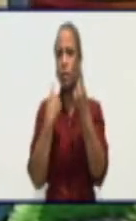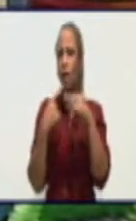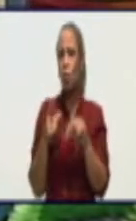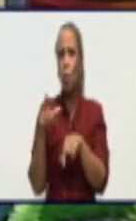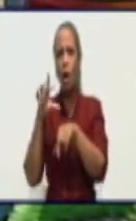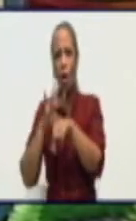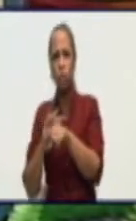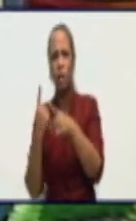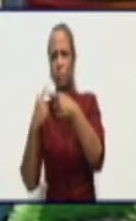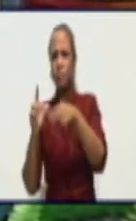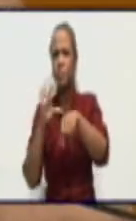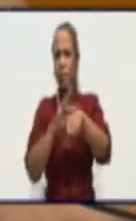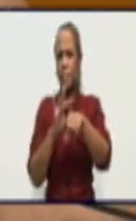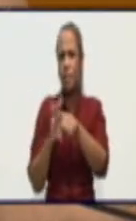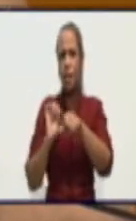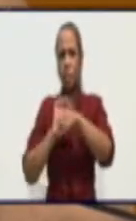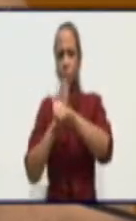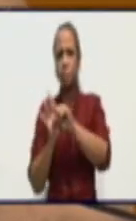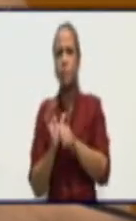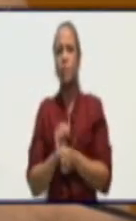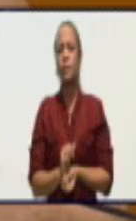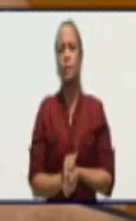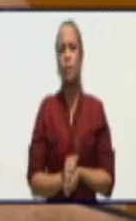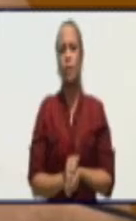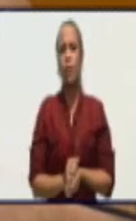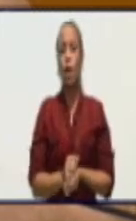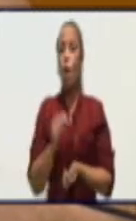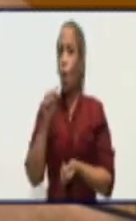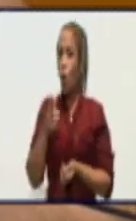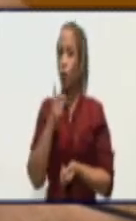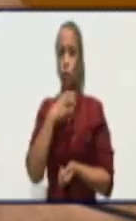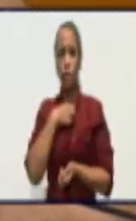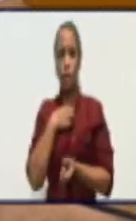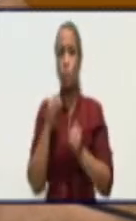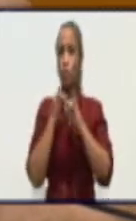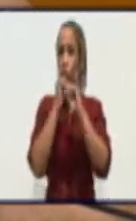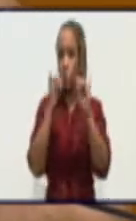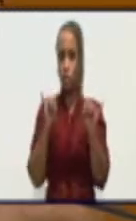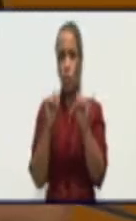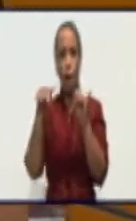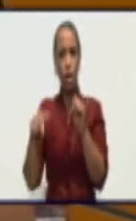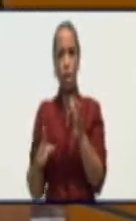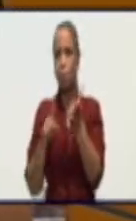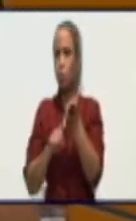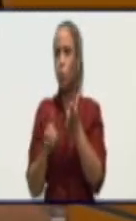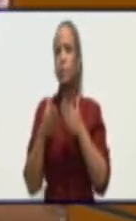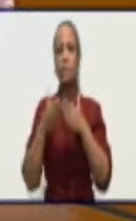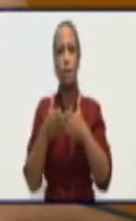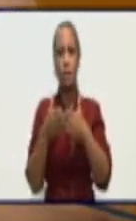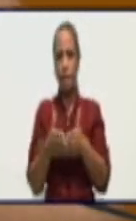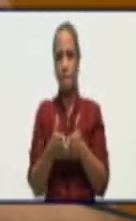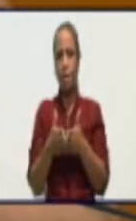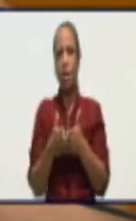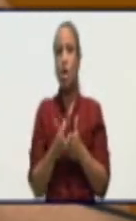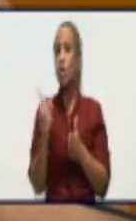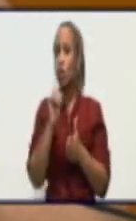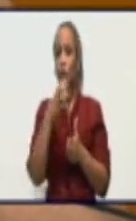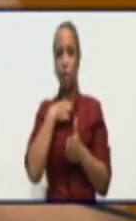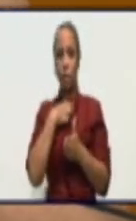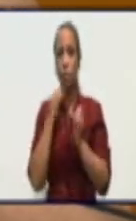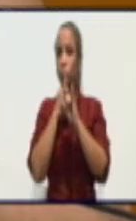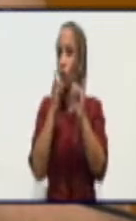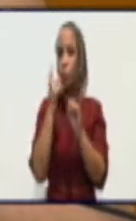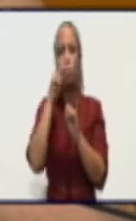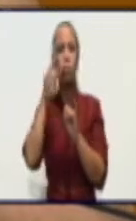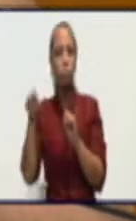circulando en Granma bueno hoy nosotros no tenemos información en Granma no tenemos información no porque no se haya buscado o